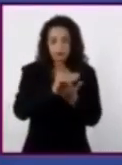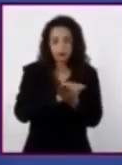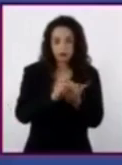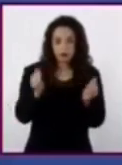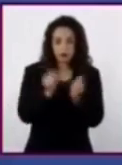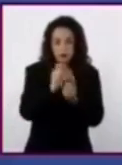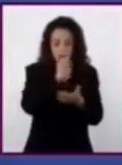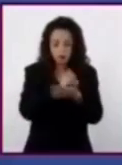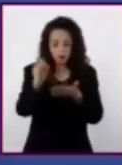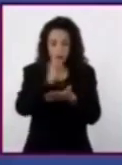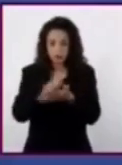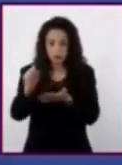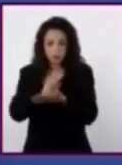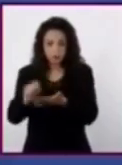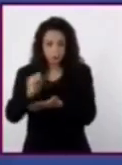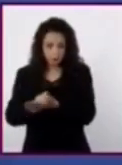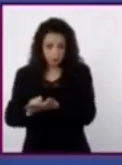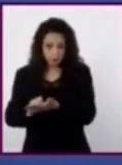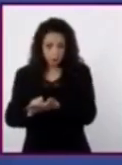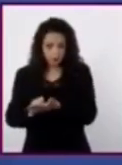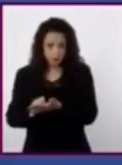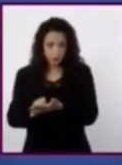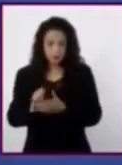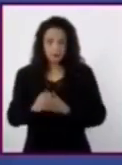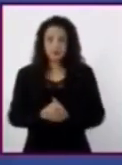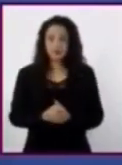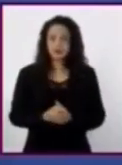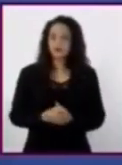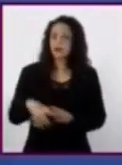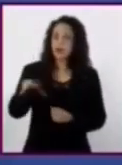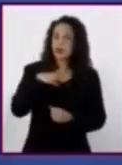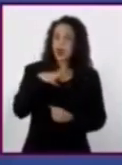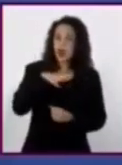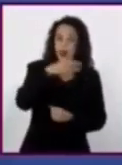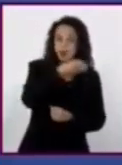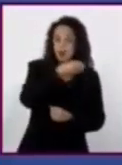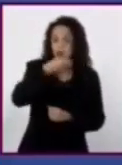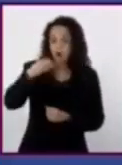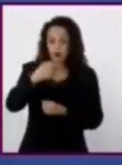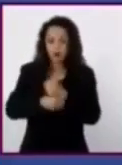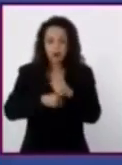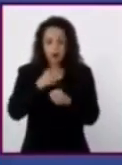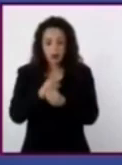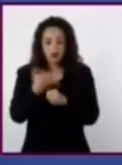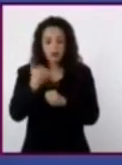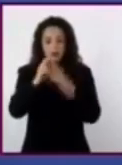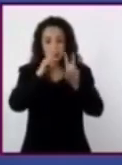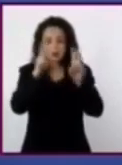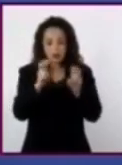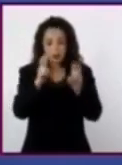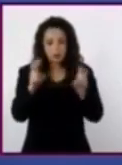redacción. Tiene un orden cronológico y temático.